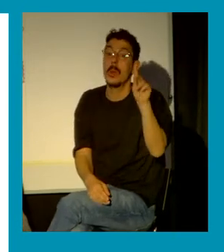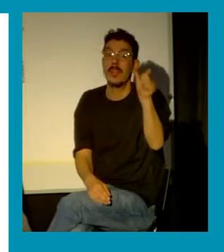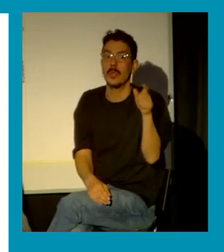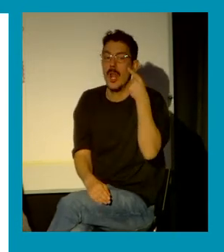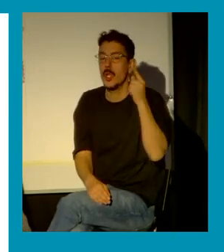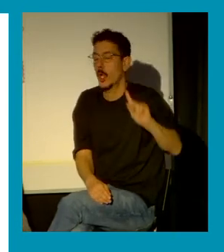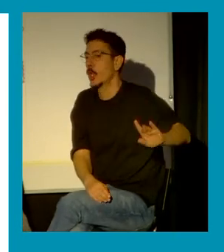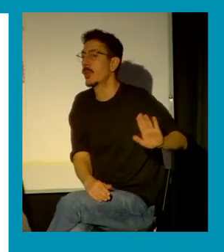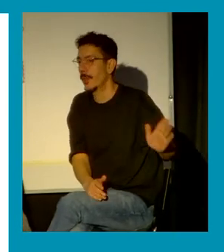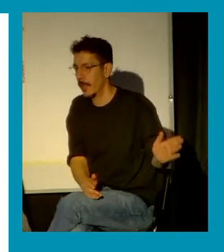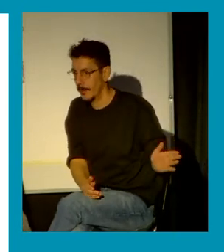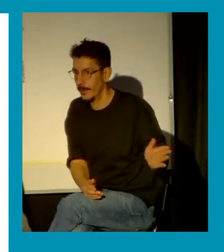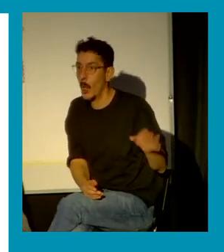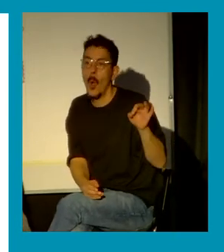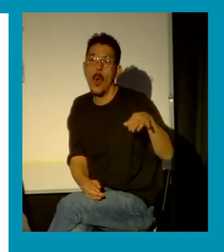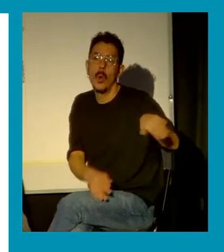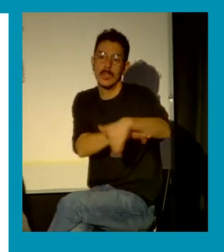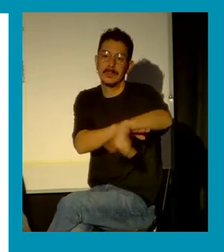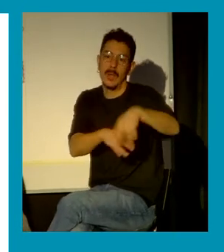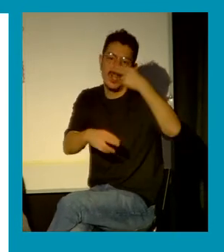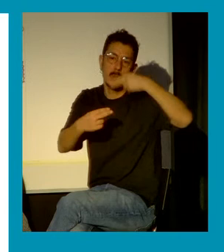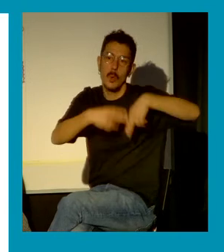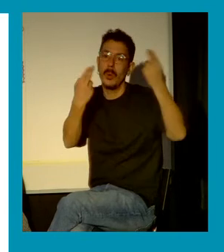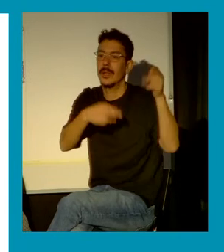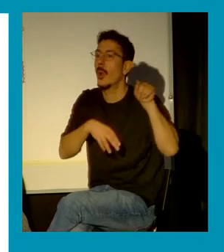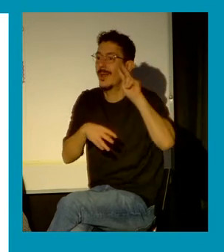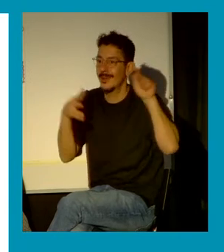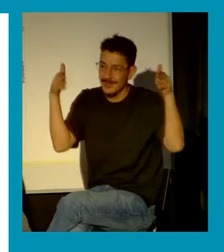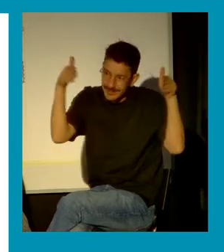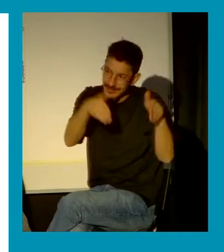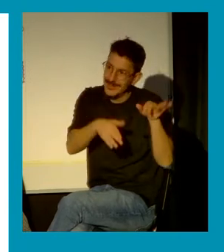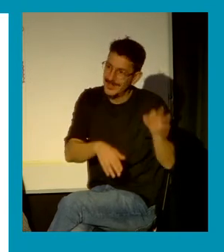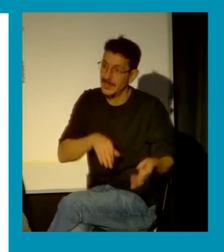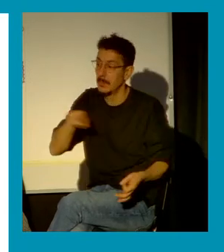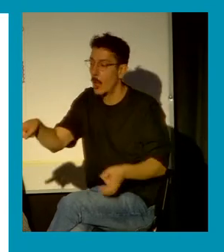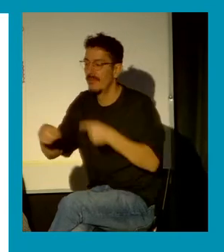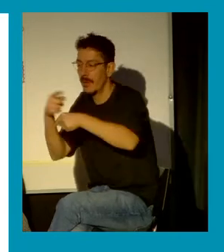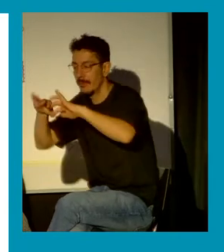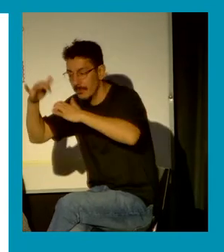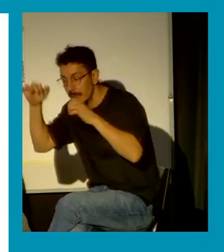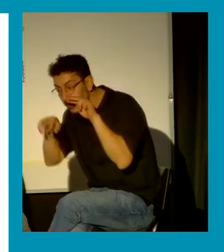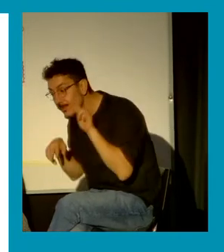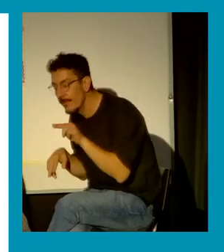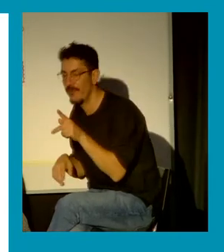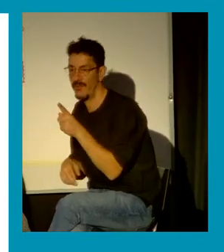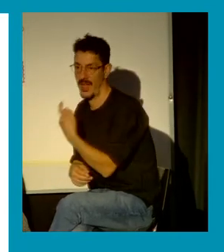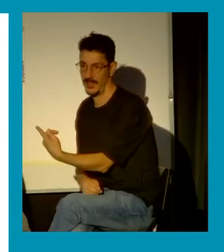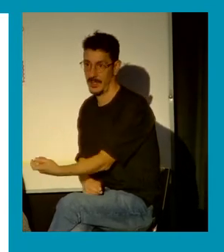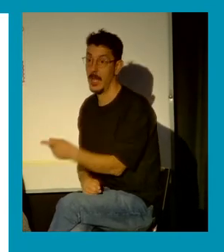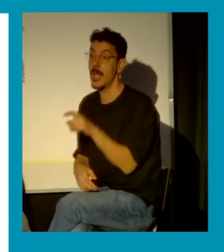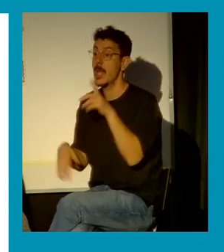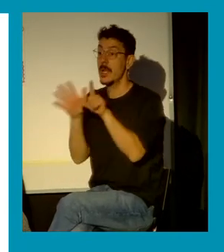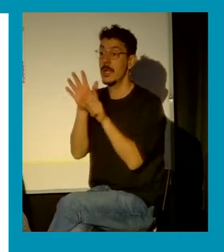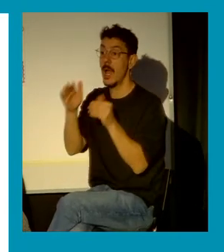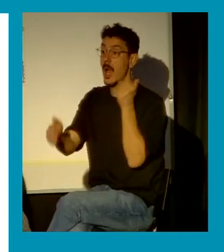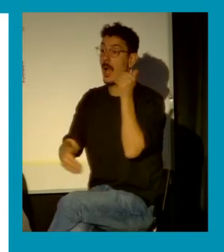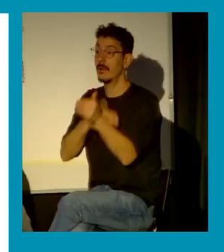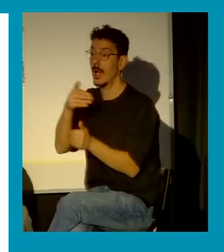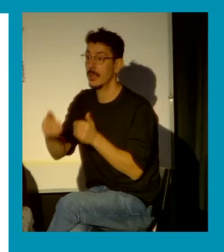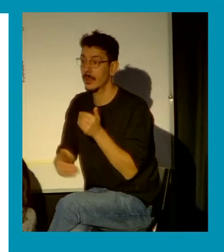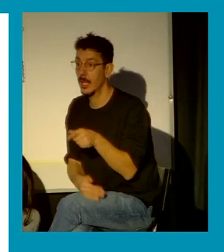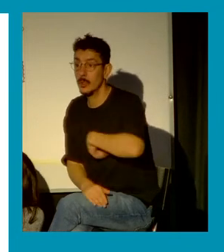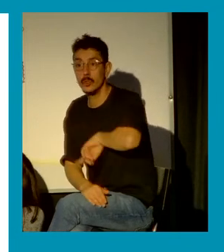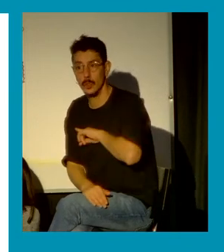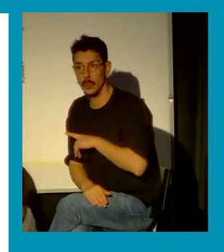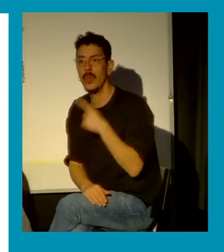espacios públicos y las legislaciones avanzan pero tenemos mucha dificultad